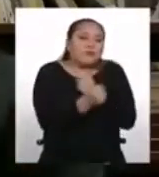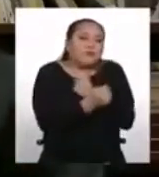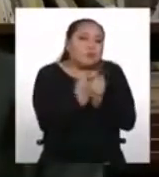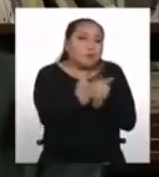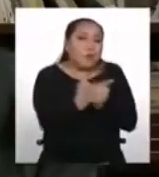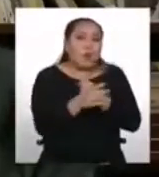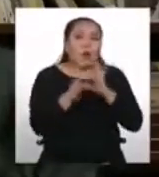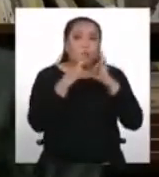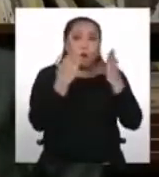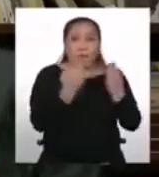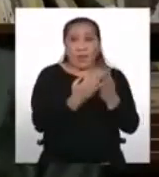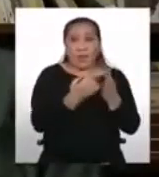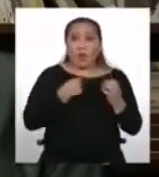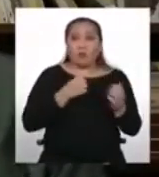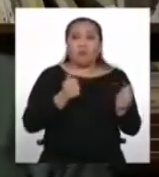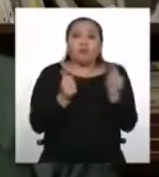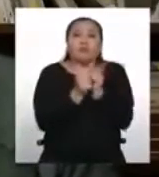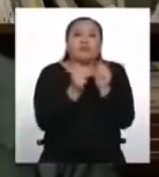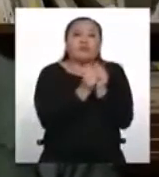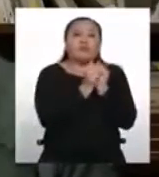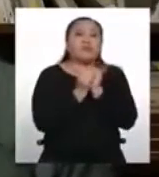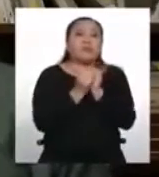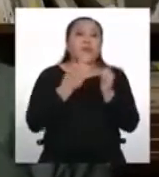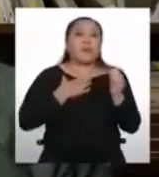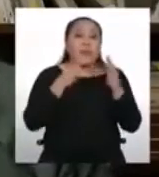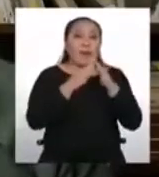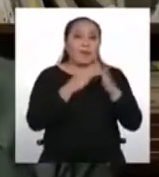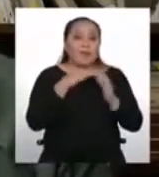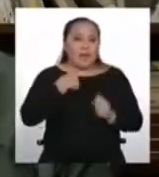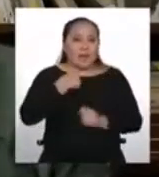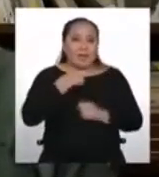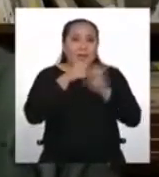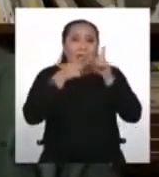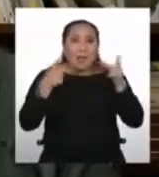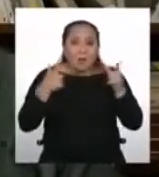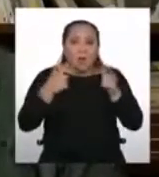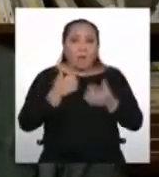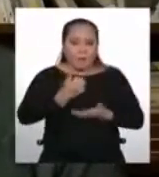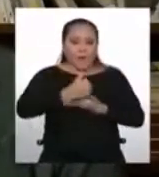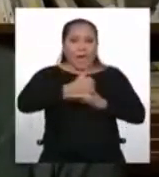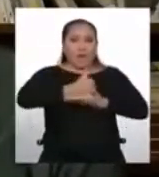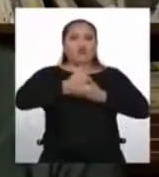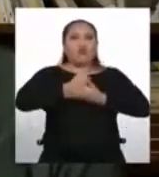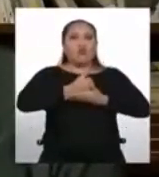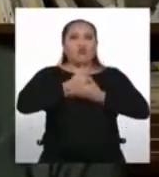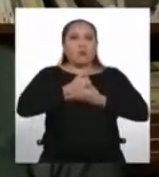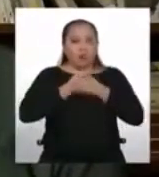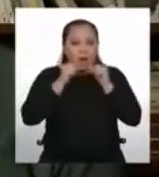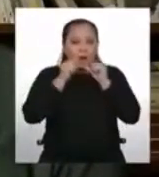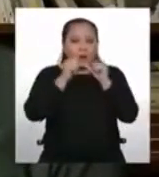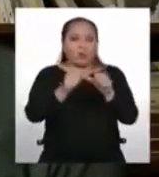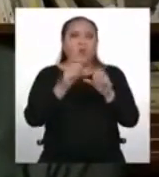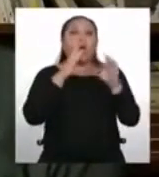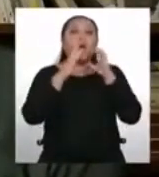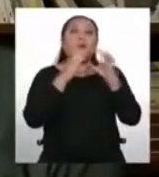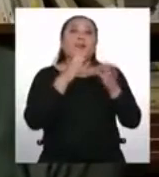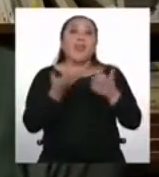cuales vivimos, pues es una lengua que es útil de mantener. Hay que mantenerla.